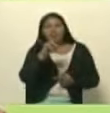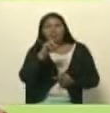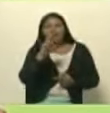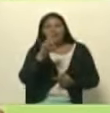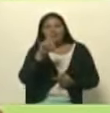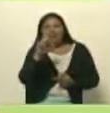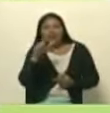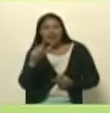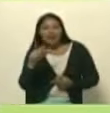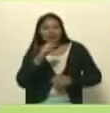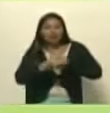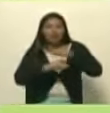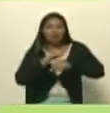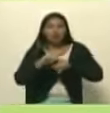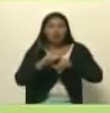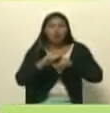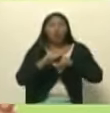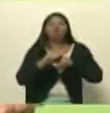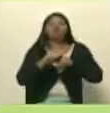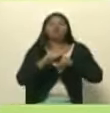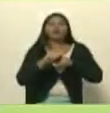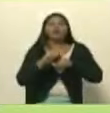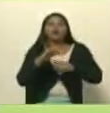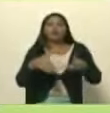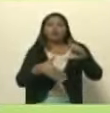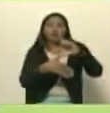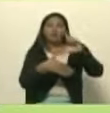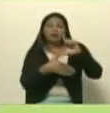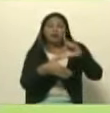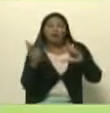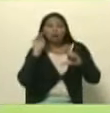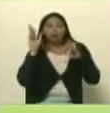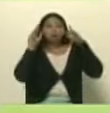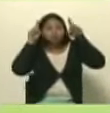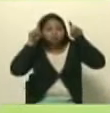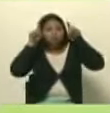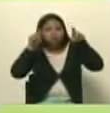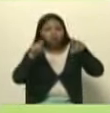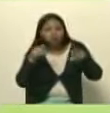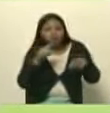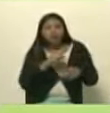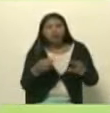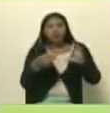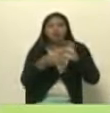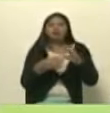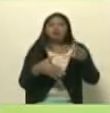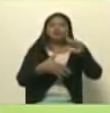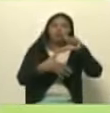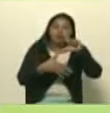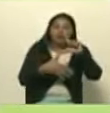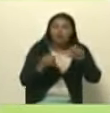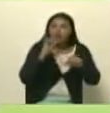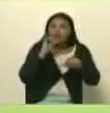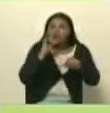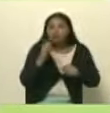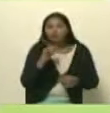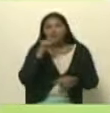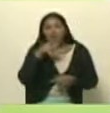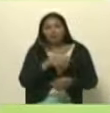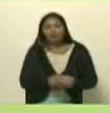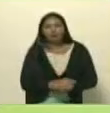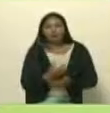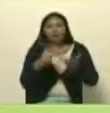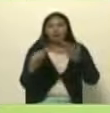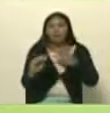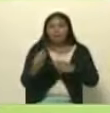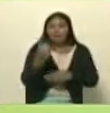Latinoamericana de Educación Radiofónica ALAI de la cual soy parte la Agencia Latinoamericana de Información y otras